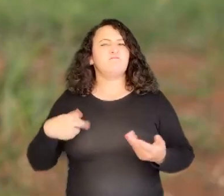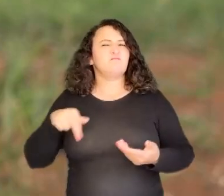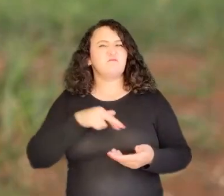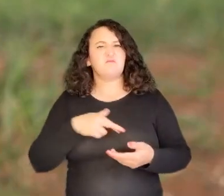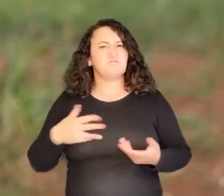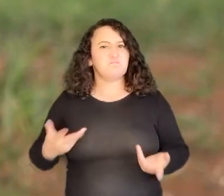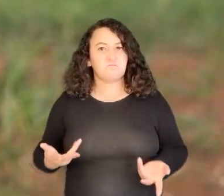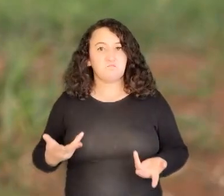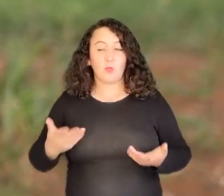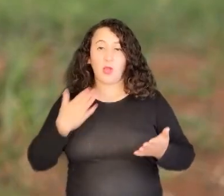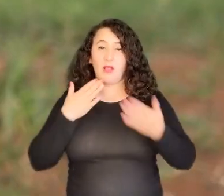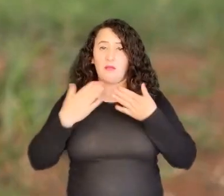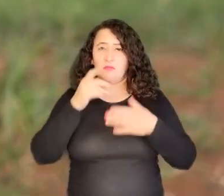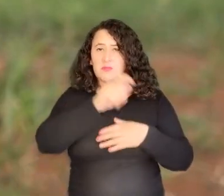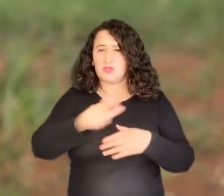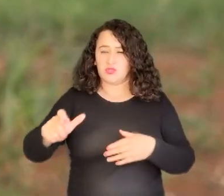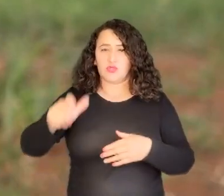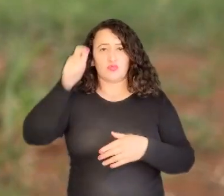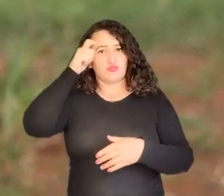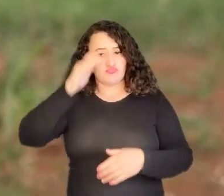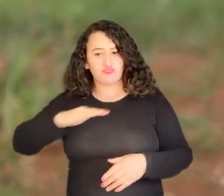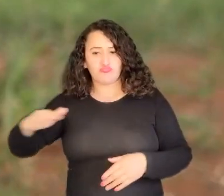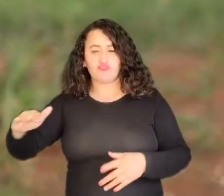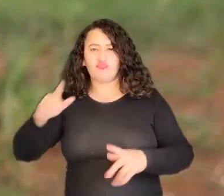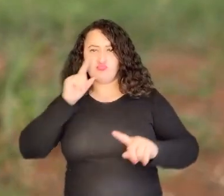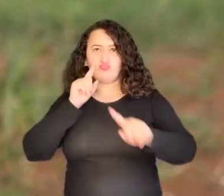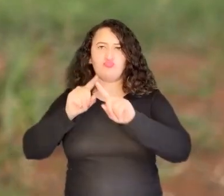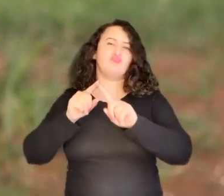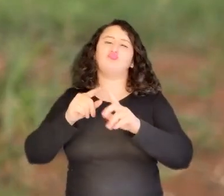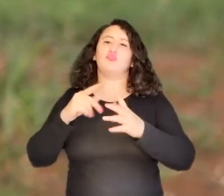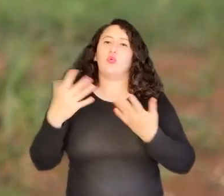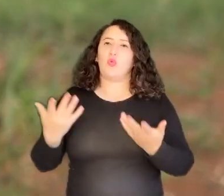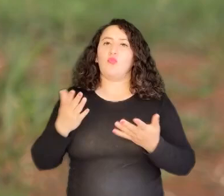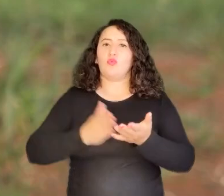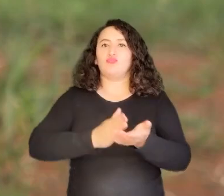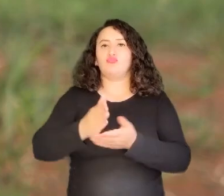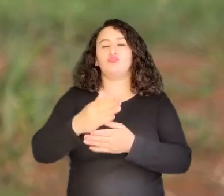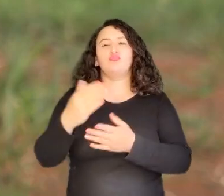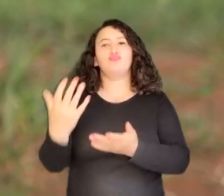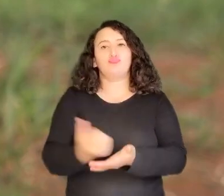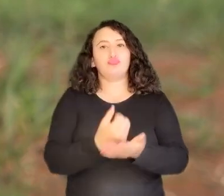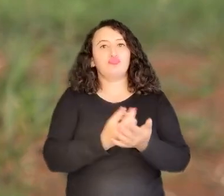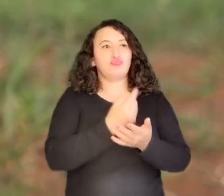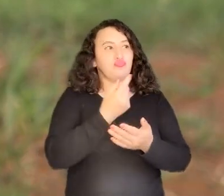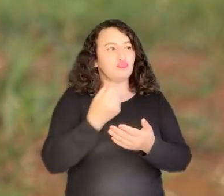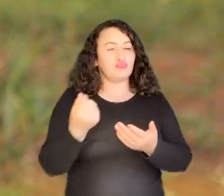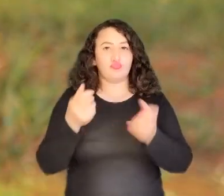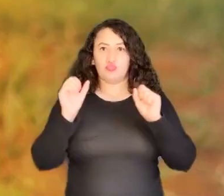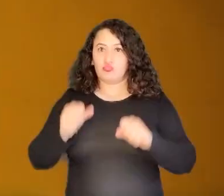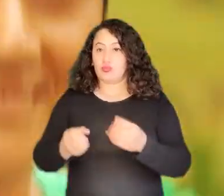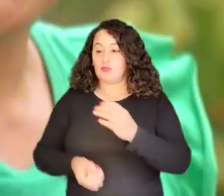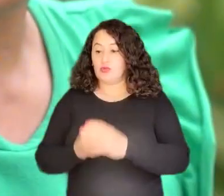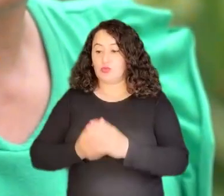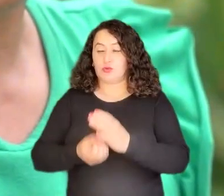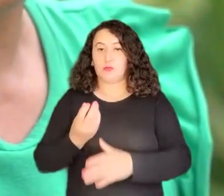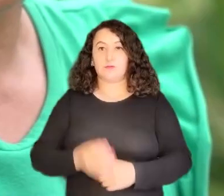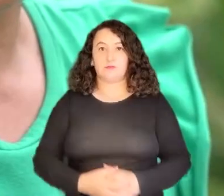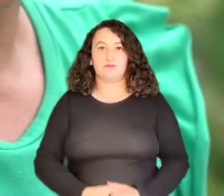una de campesinos ganaderos en busca de una ganadería sostenible, sustentable y productiva.